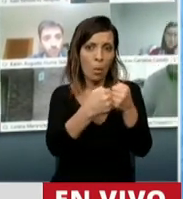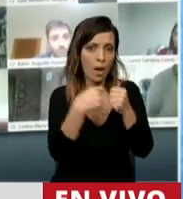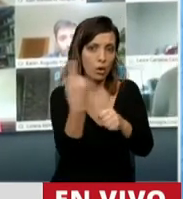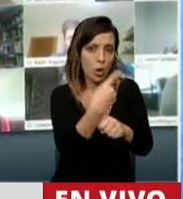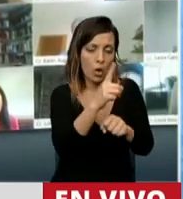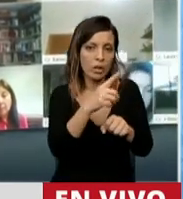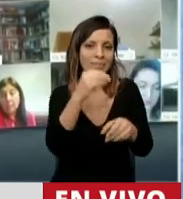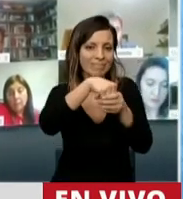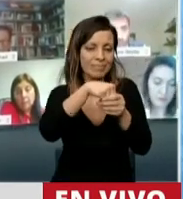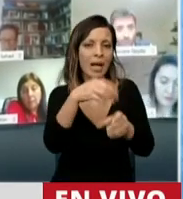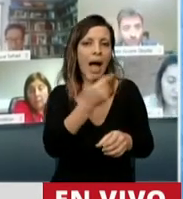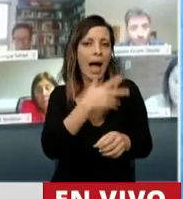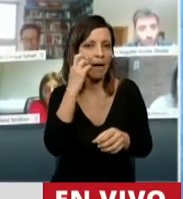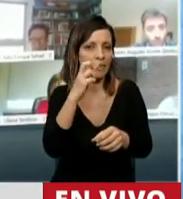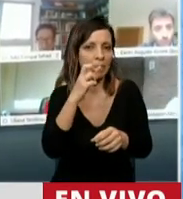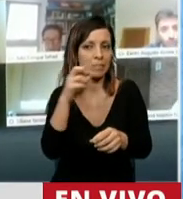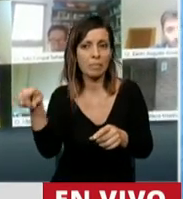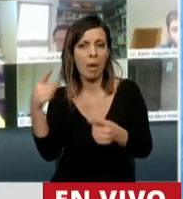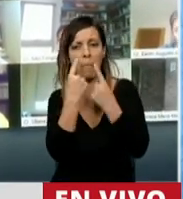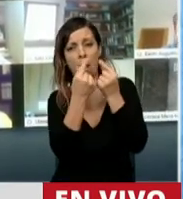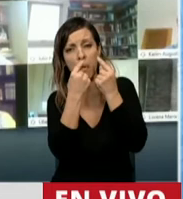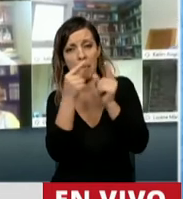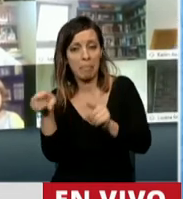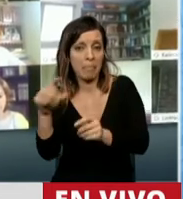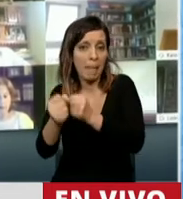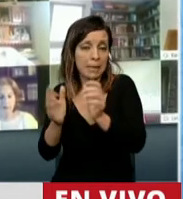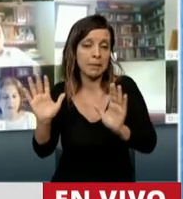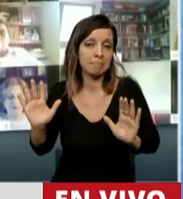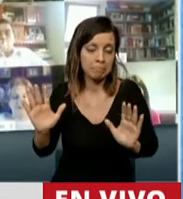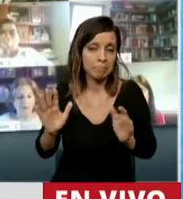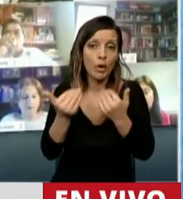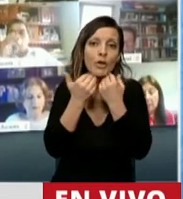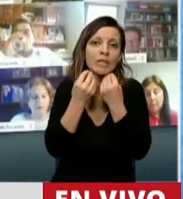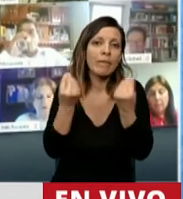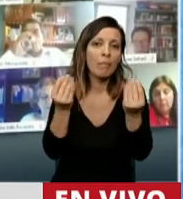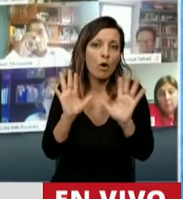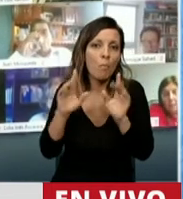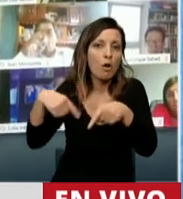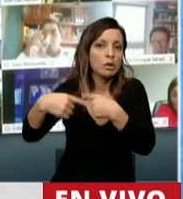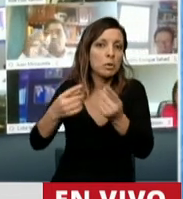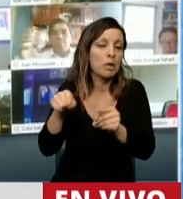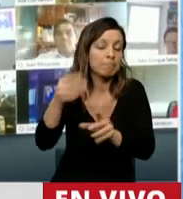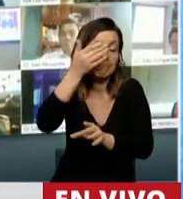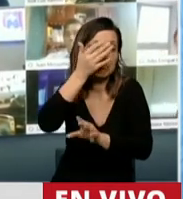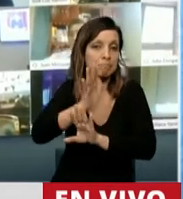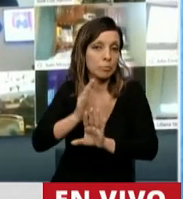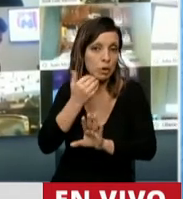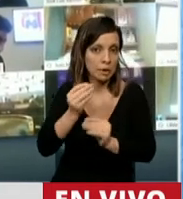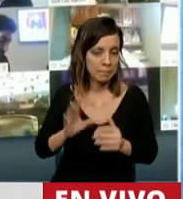la AFIP y cuestionado por hoy combustibles. No sabemos cómo ha seguido a